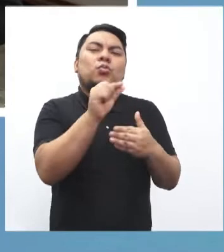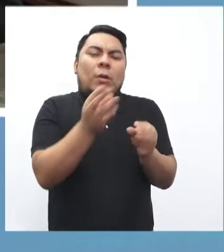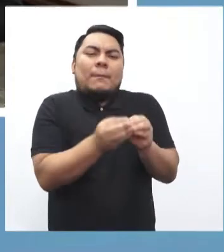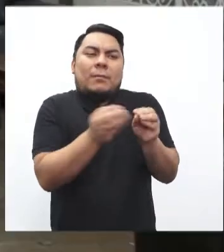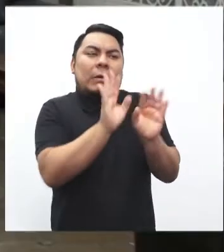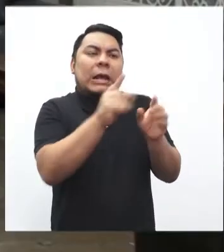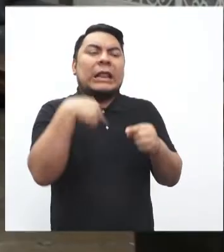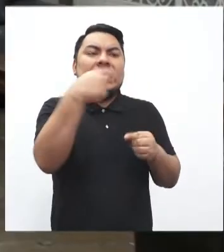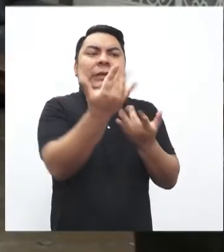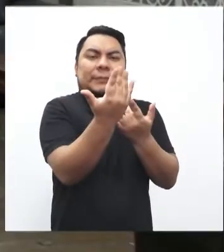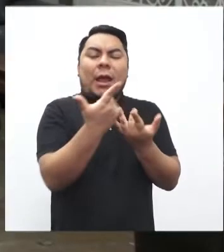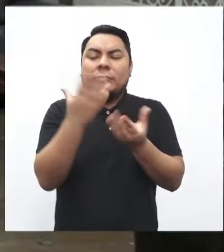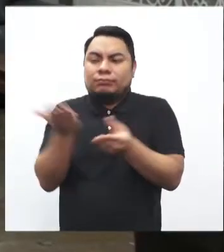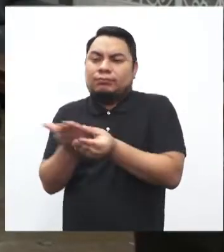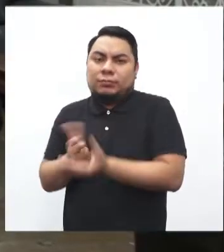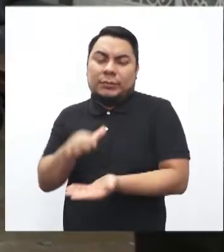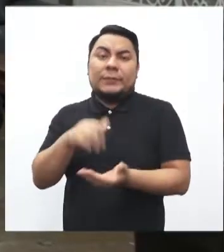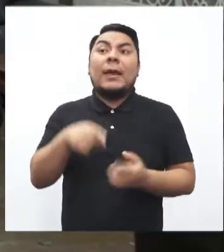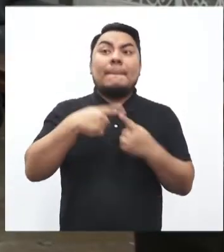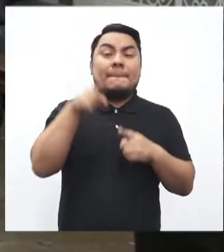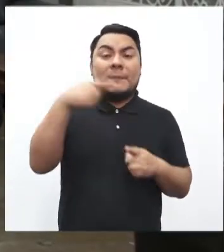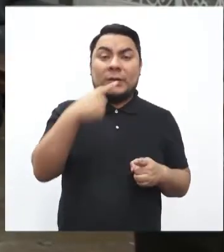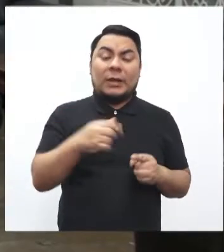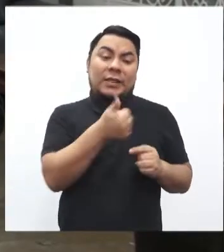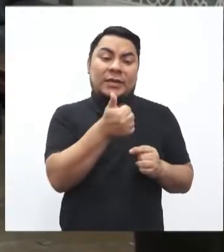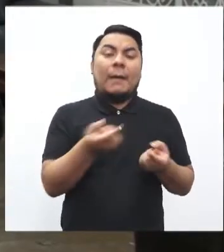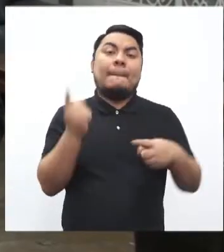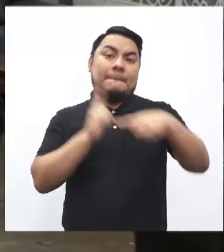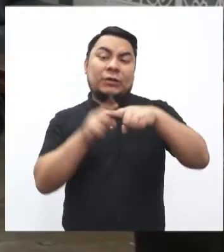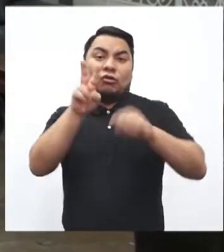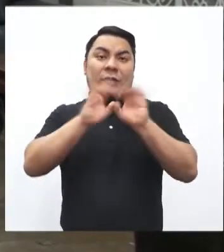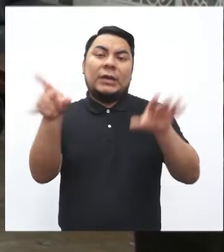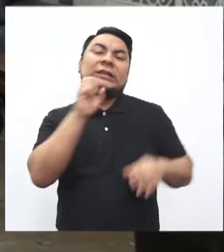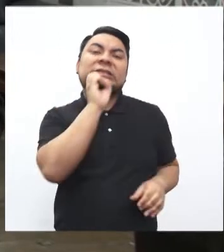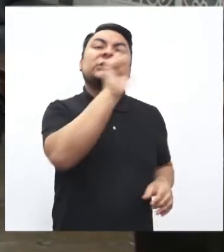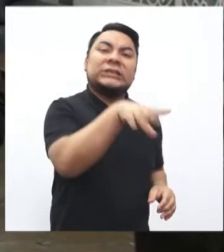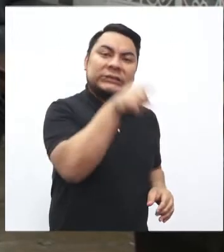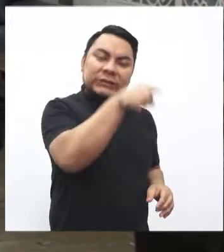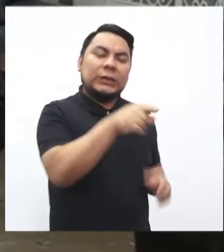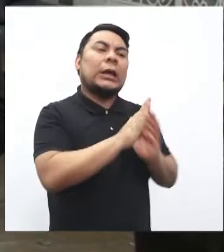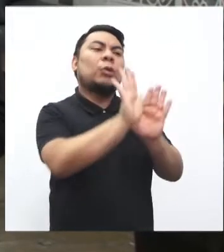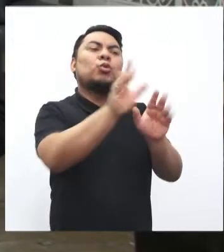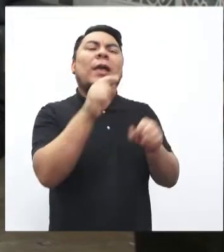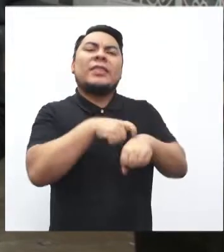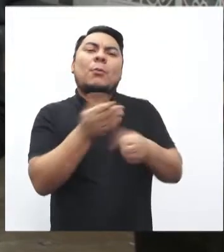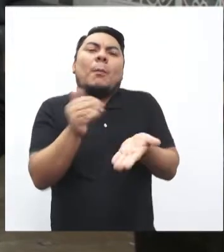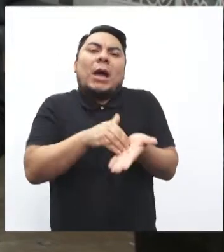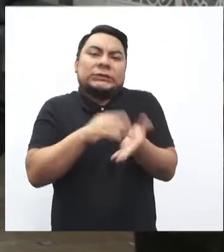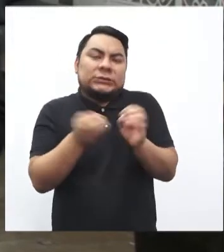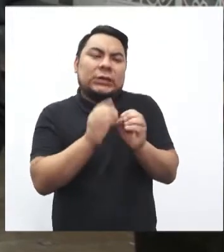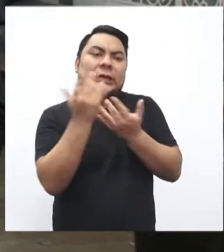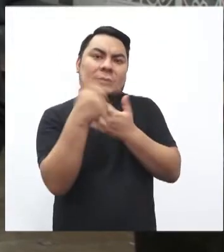supuestos, corresponde a la entidad en el plazo máximo de dos días hábiles comunicarlo al solicitante y también precisar la